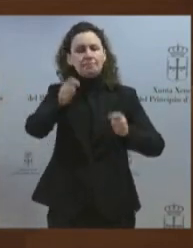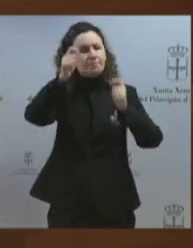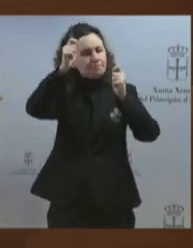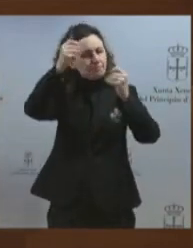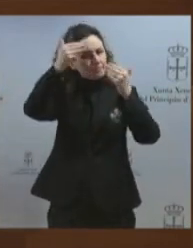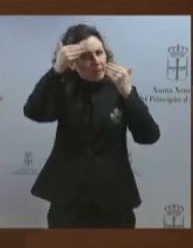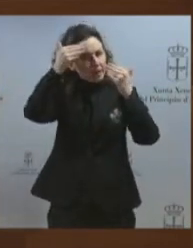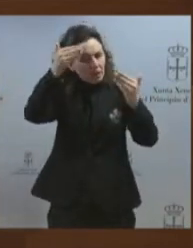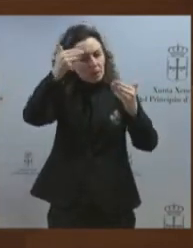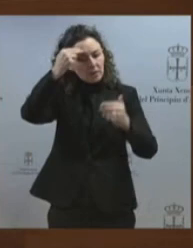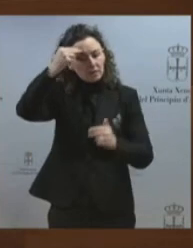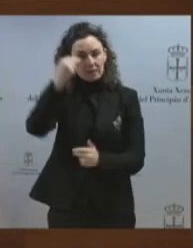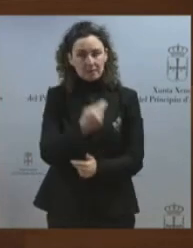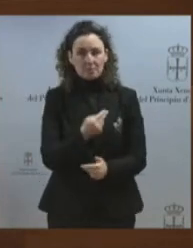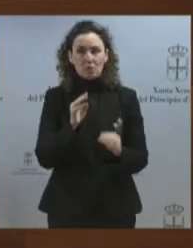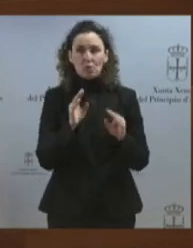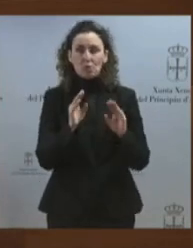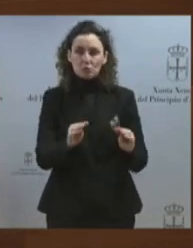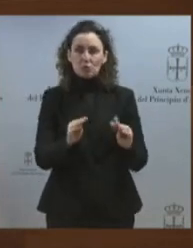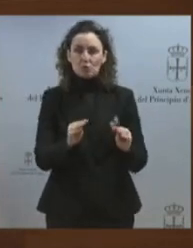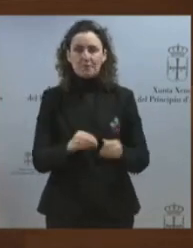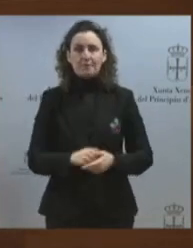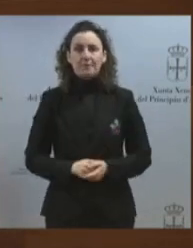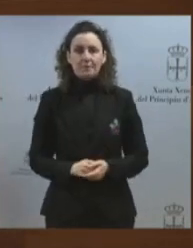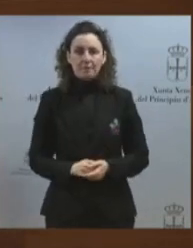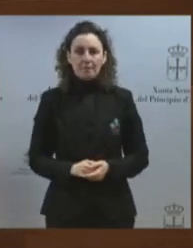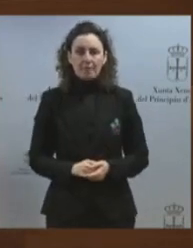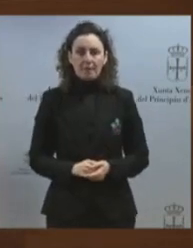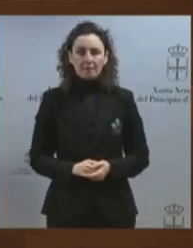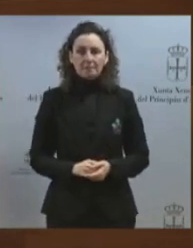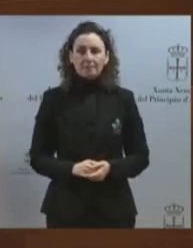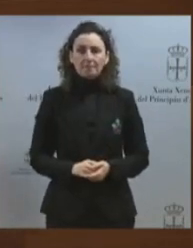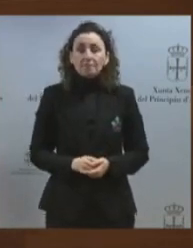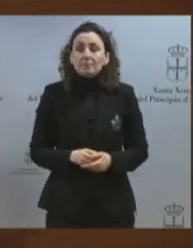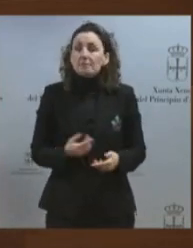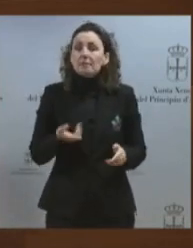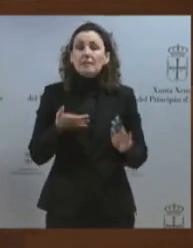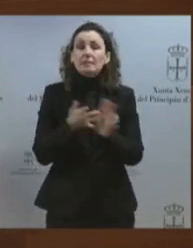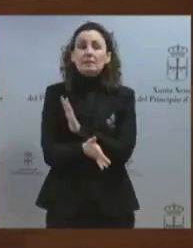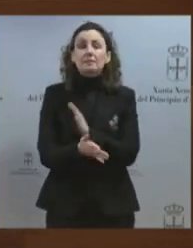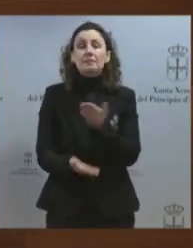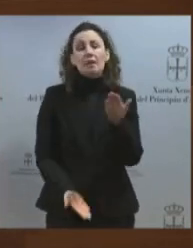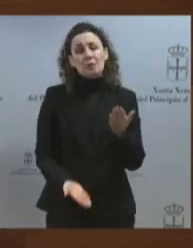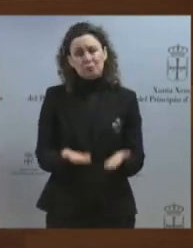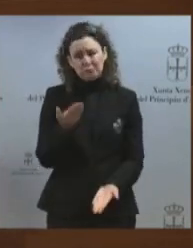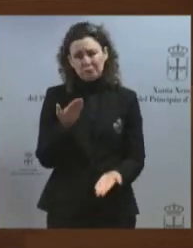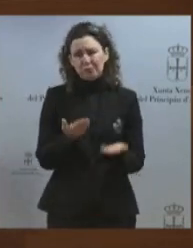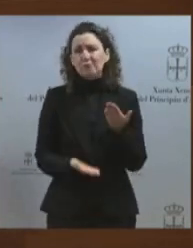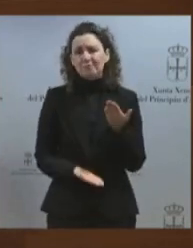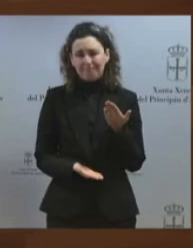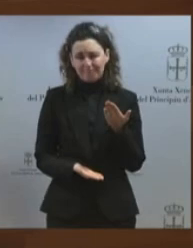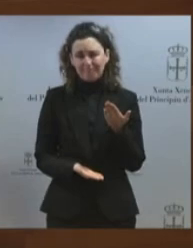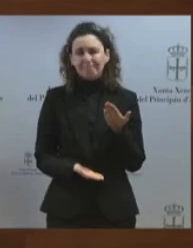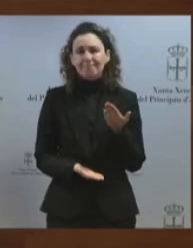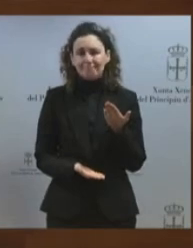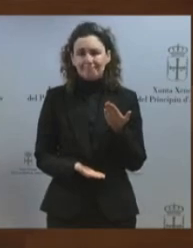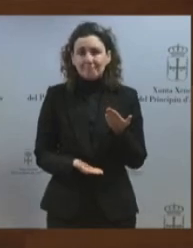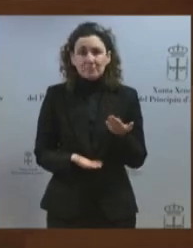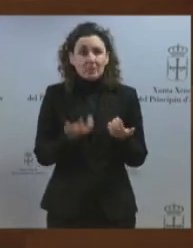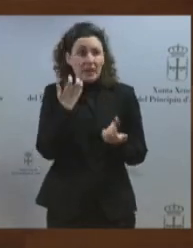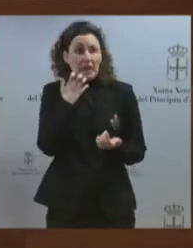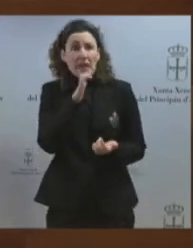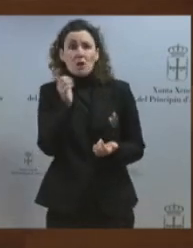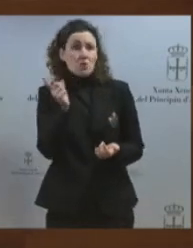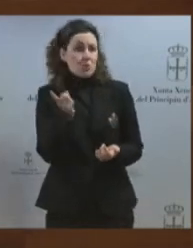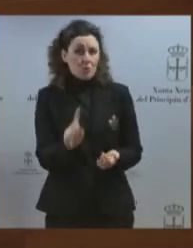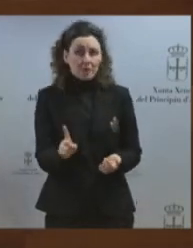memoria de los mismos. Es una medida de justicia democrática que a nadie debe de extrañar que surja de una fuerza política como la